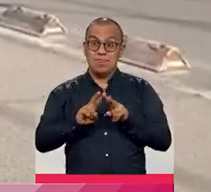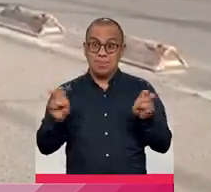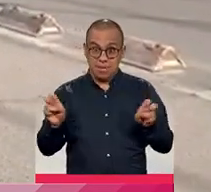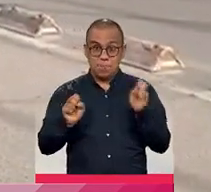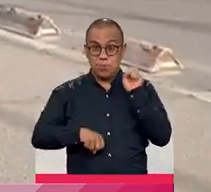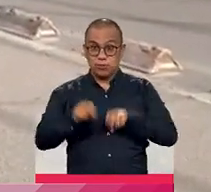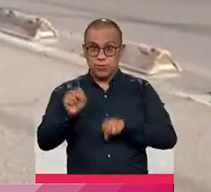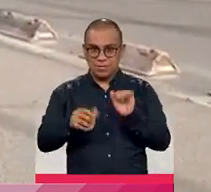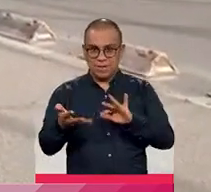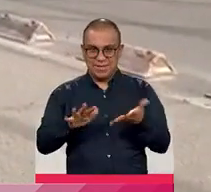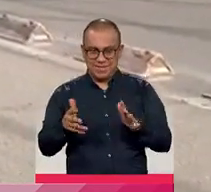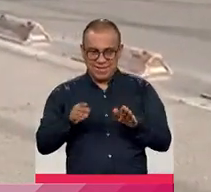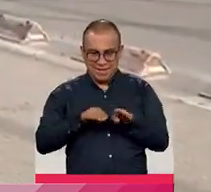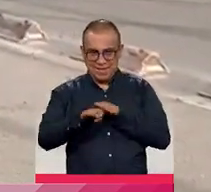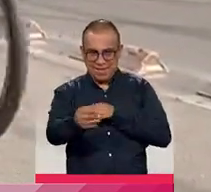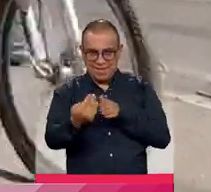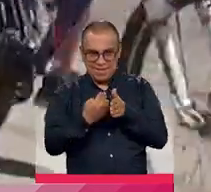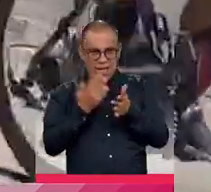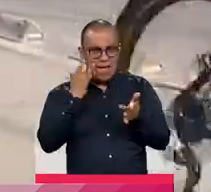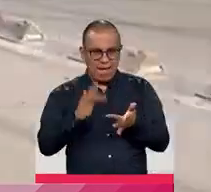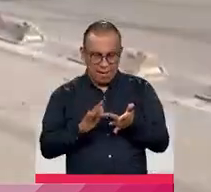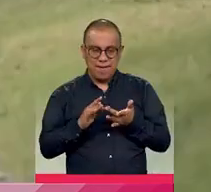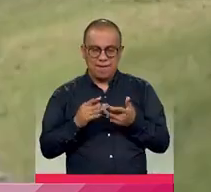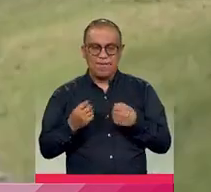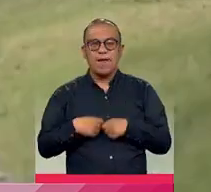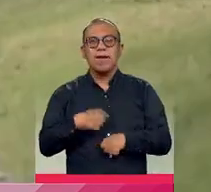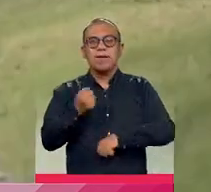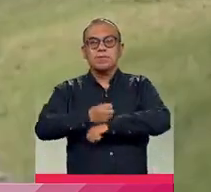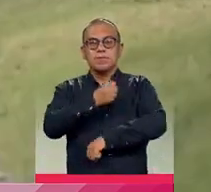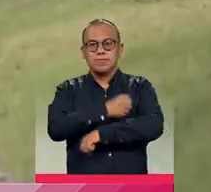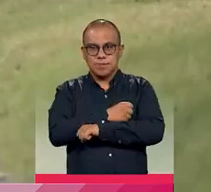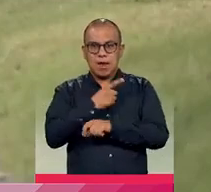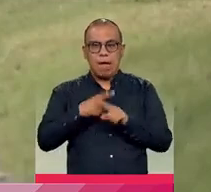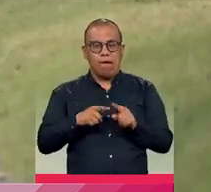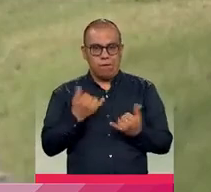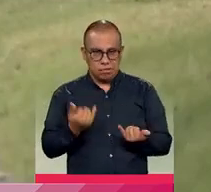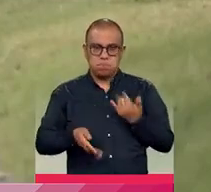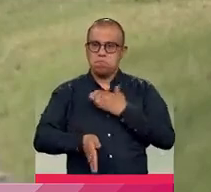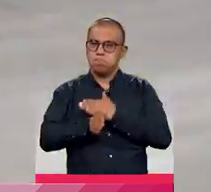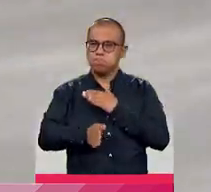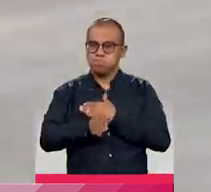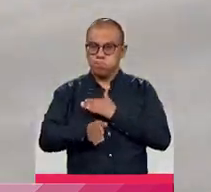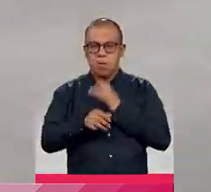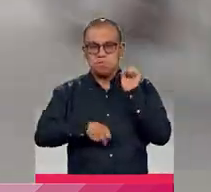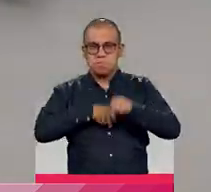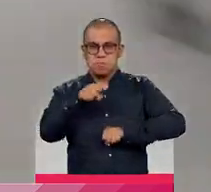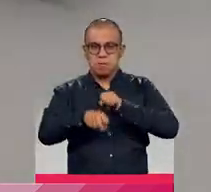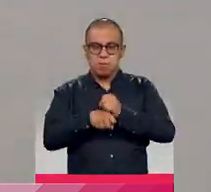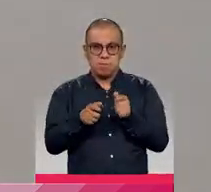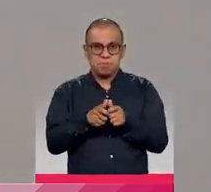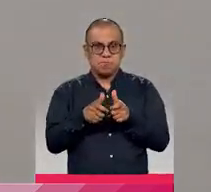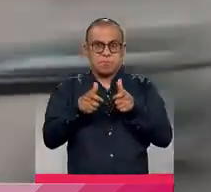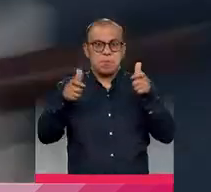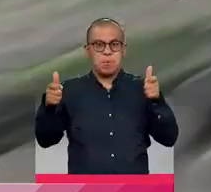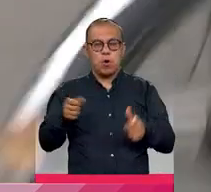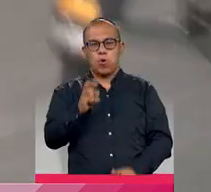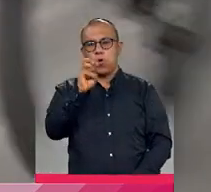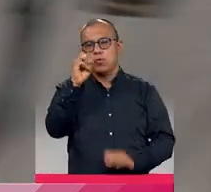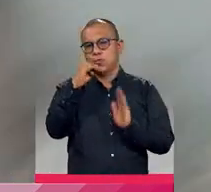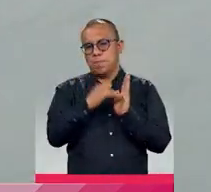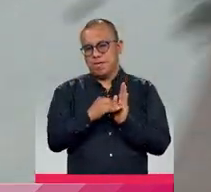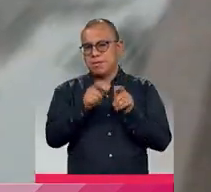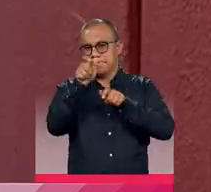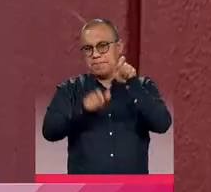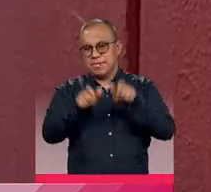fue habilitada con motivo de la pandemia en un tramo de la avenida Suba aún está operando y por allí circulan cada día más de 8 mil